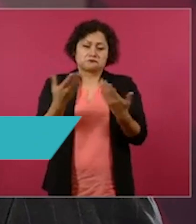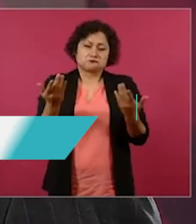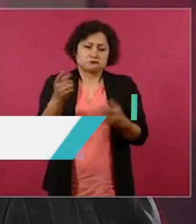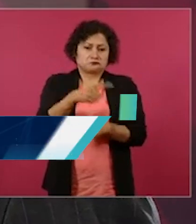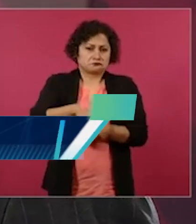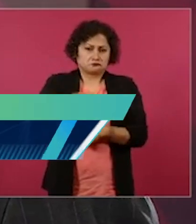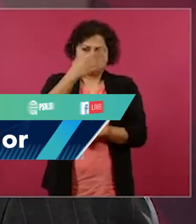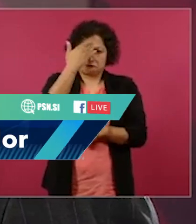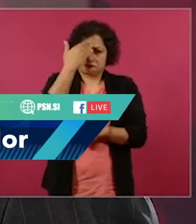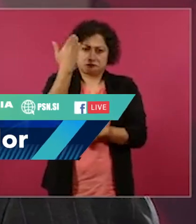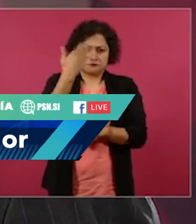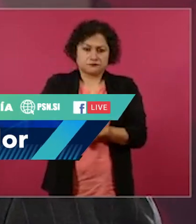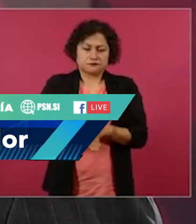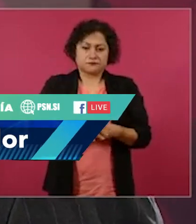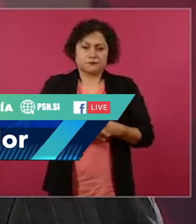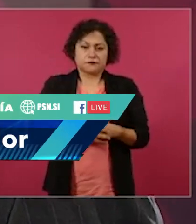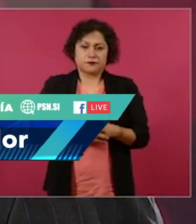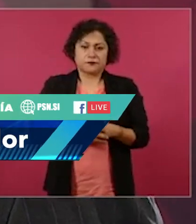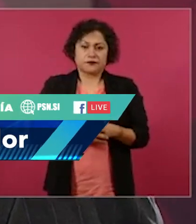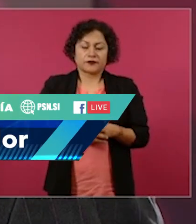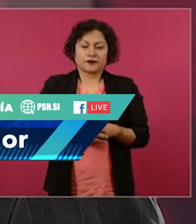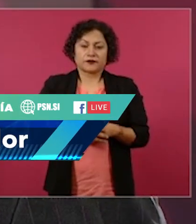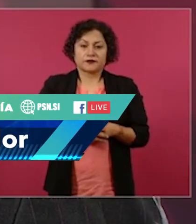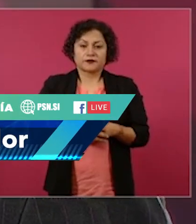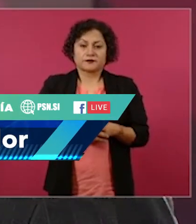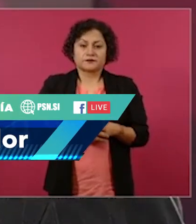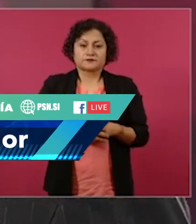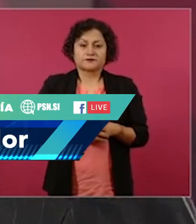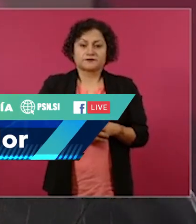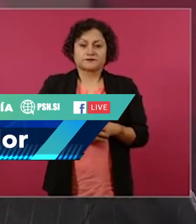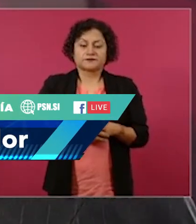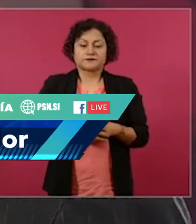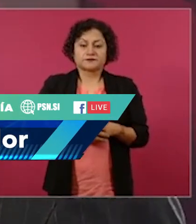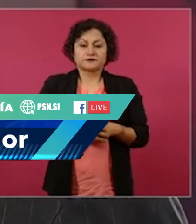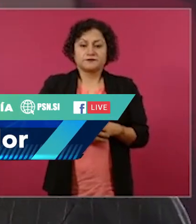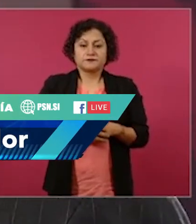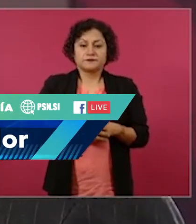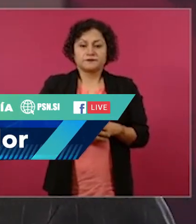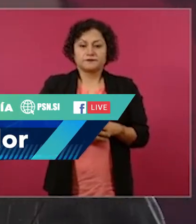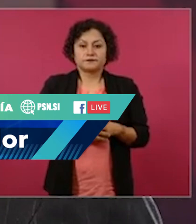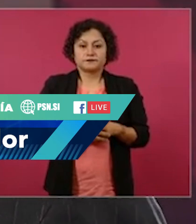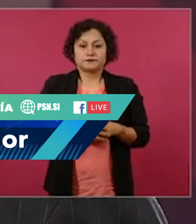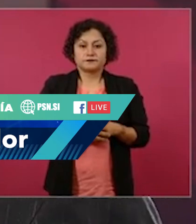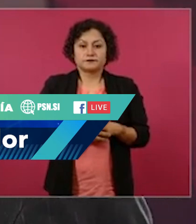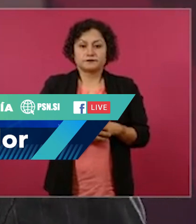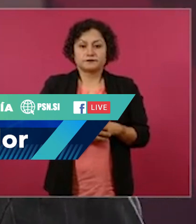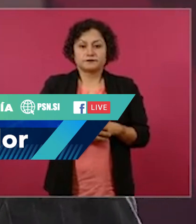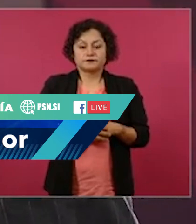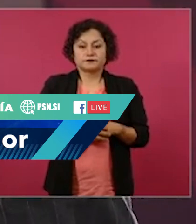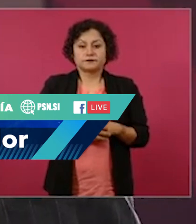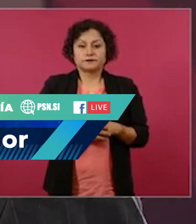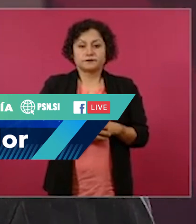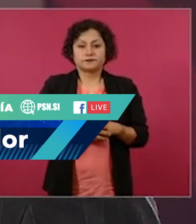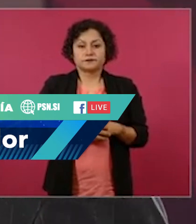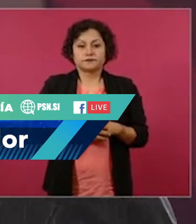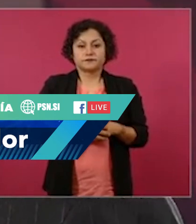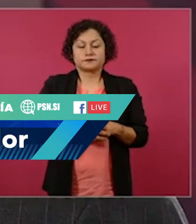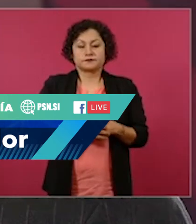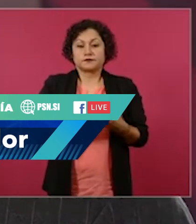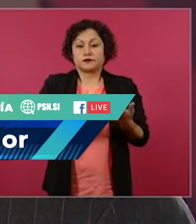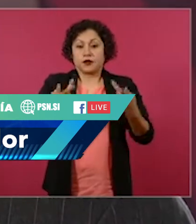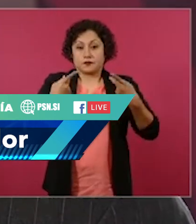el pueblo votó